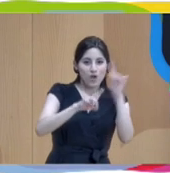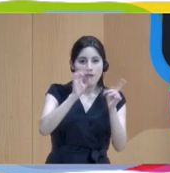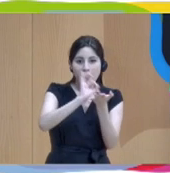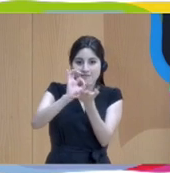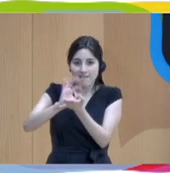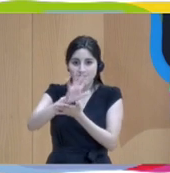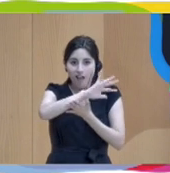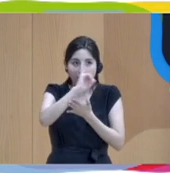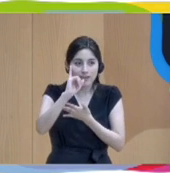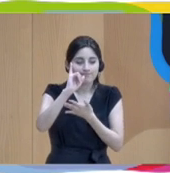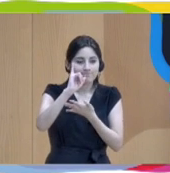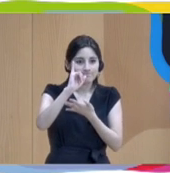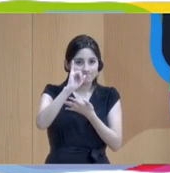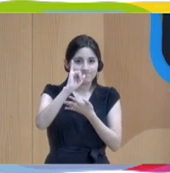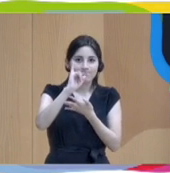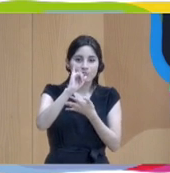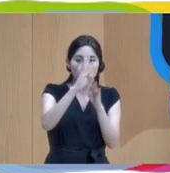nos a juntos.